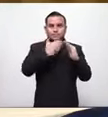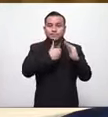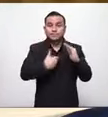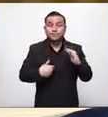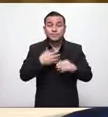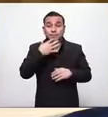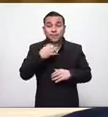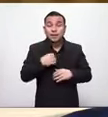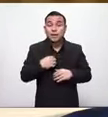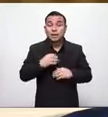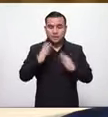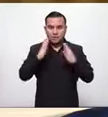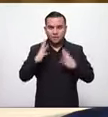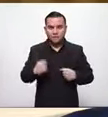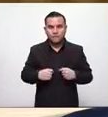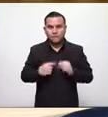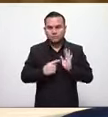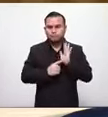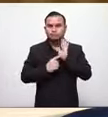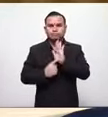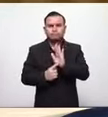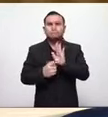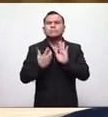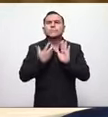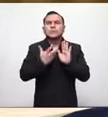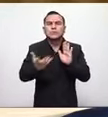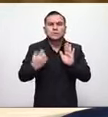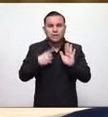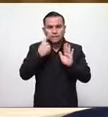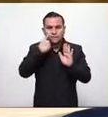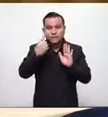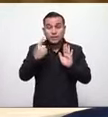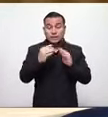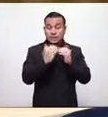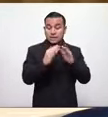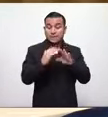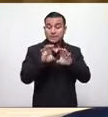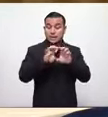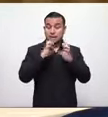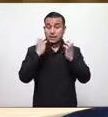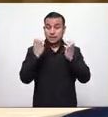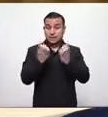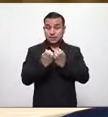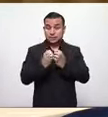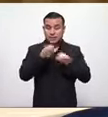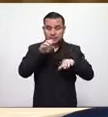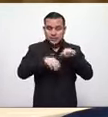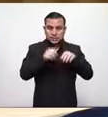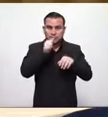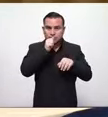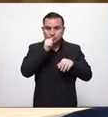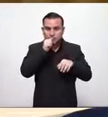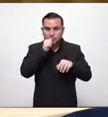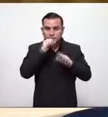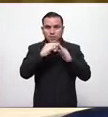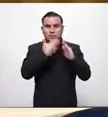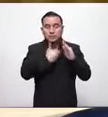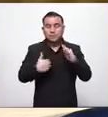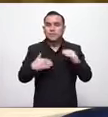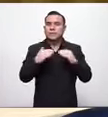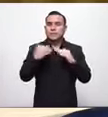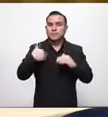para el gobierno que está representado también por los diferentes secretarios y ministros que nos